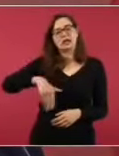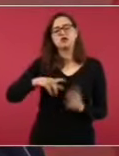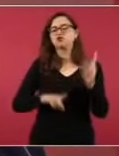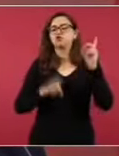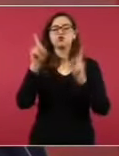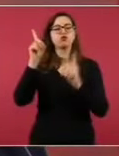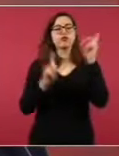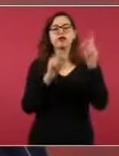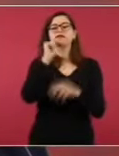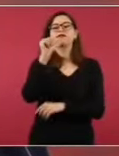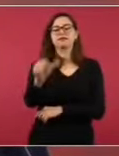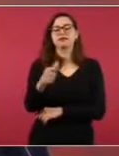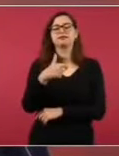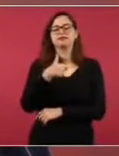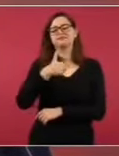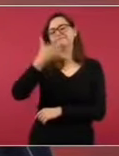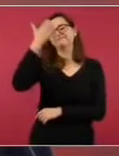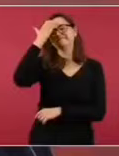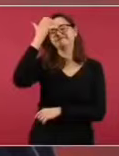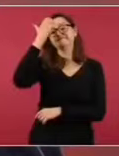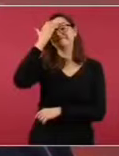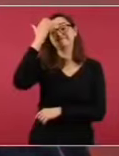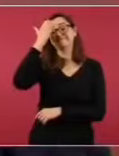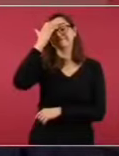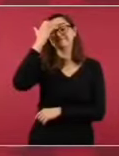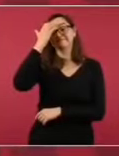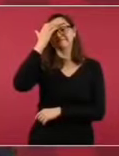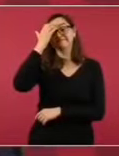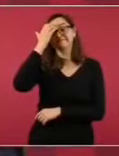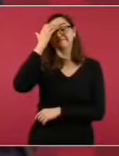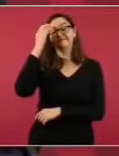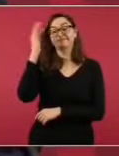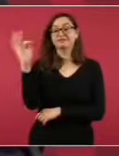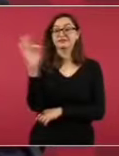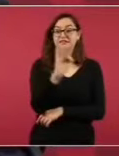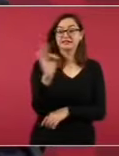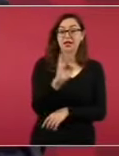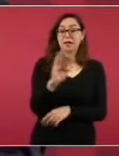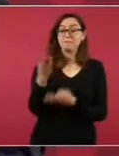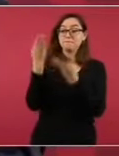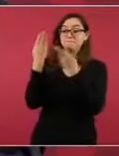que haya intereses de los bancos,